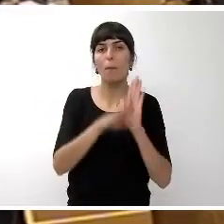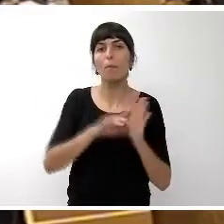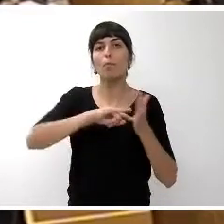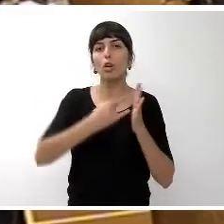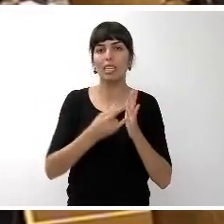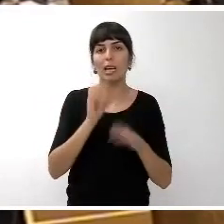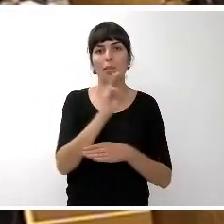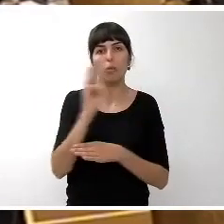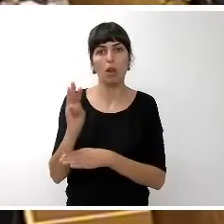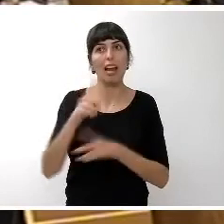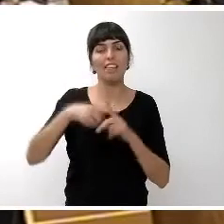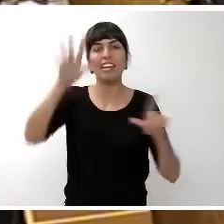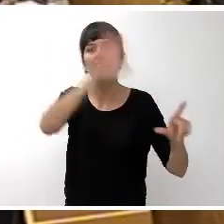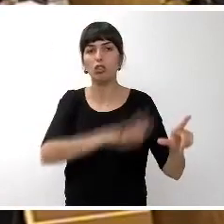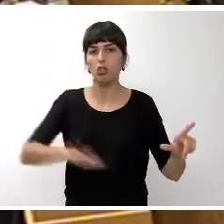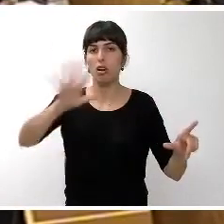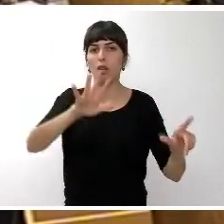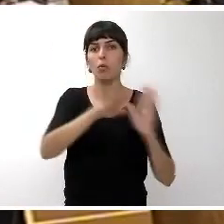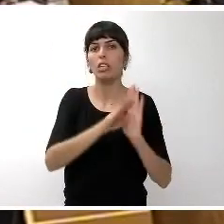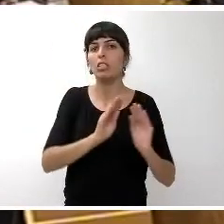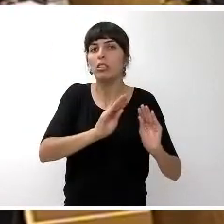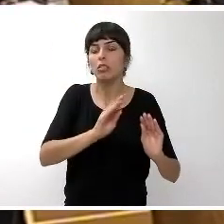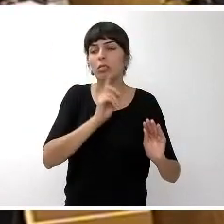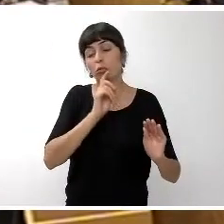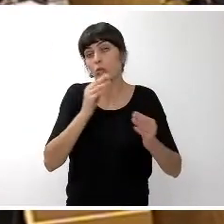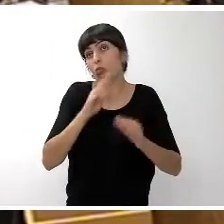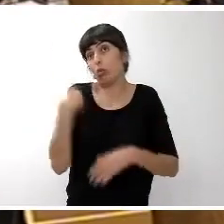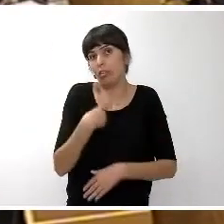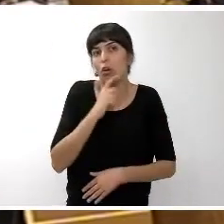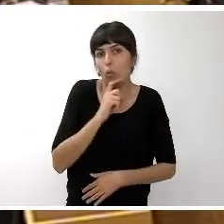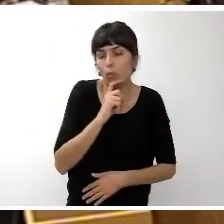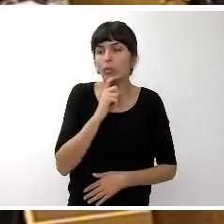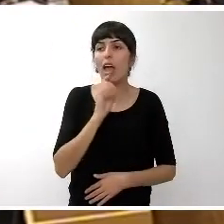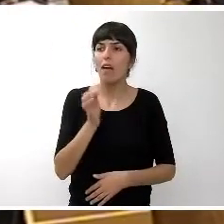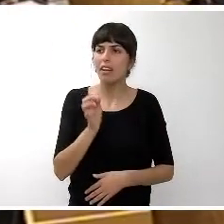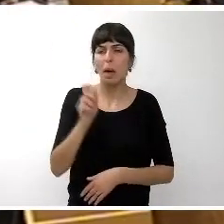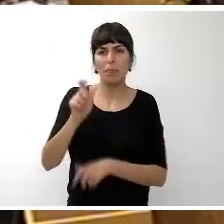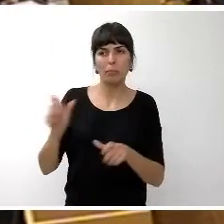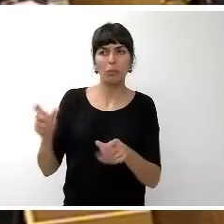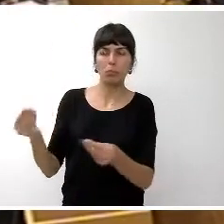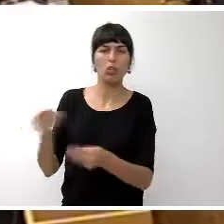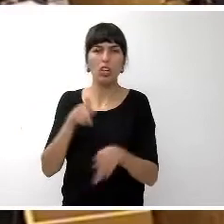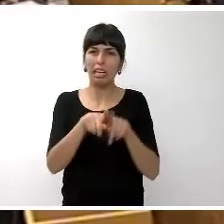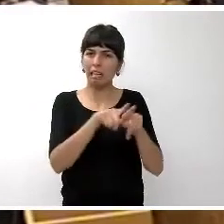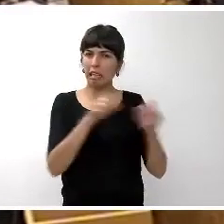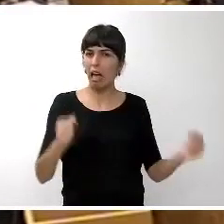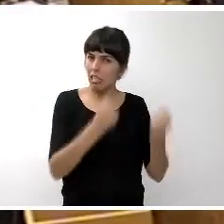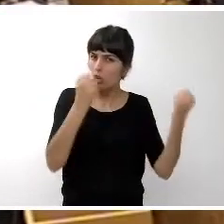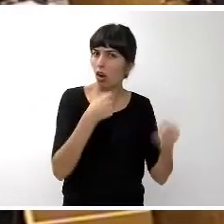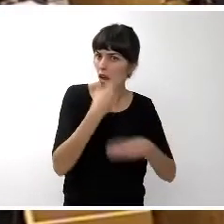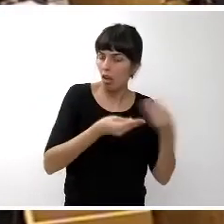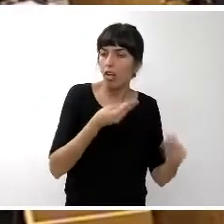nacional es cierto que muchos criticaban esas acciones y esas recomendaciones